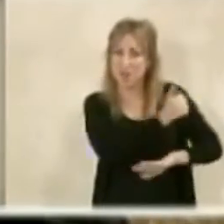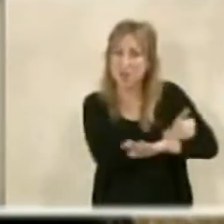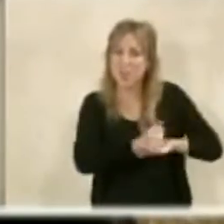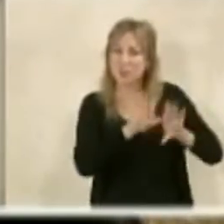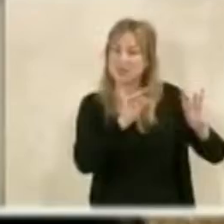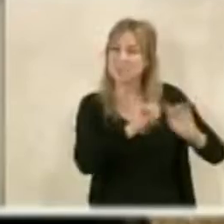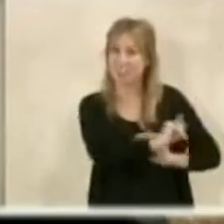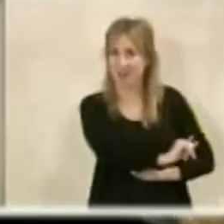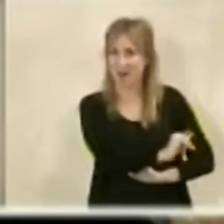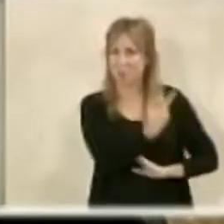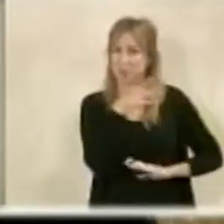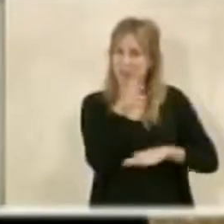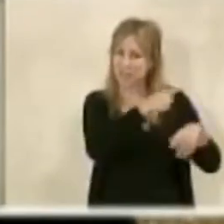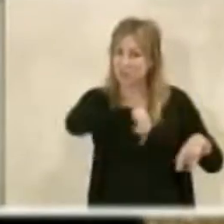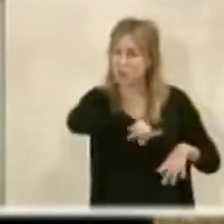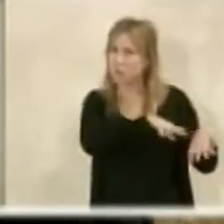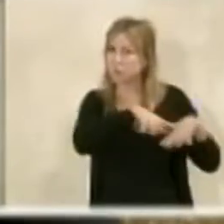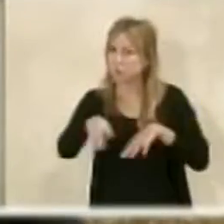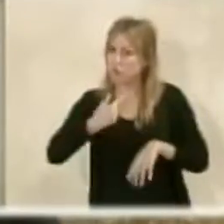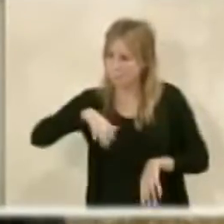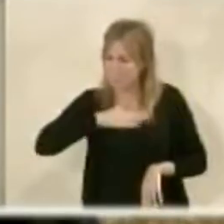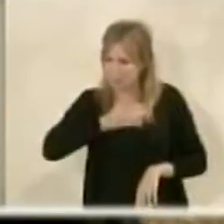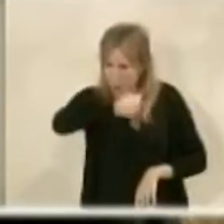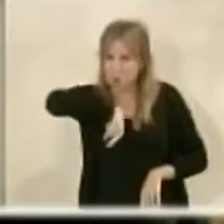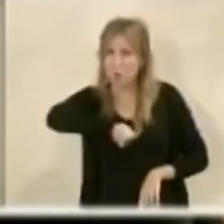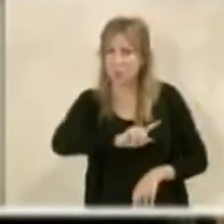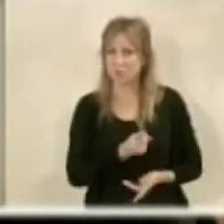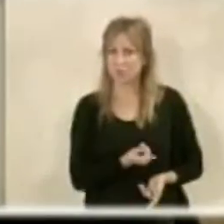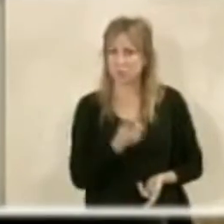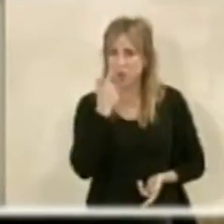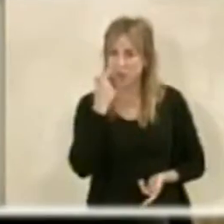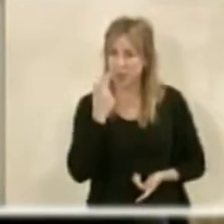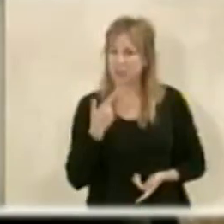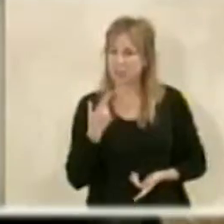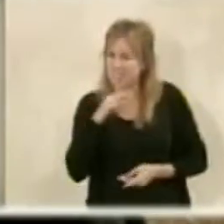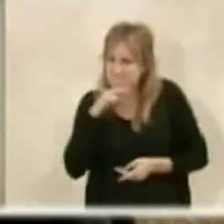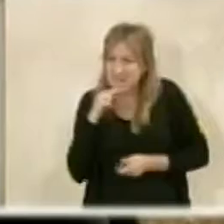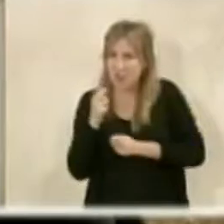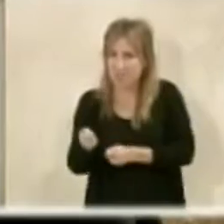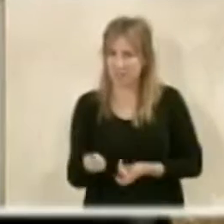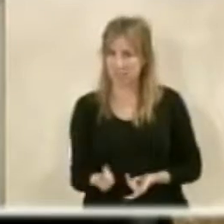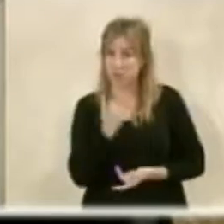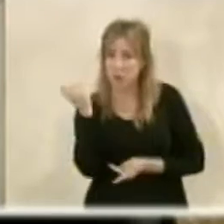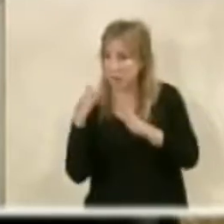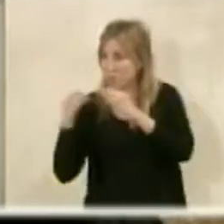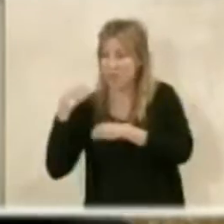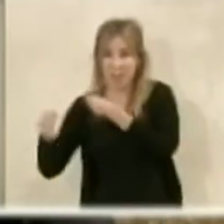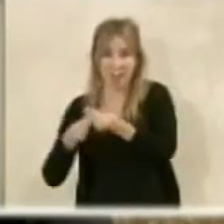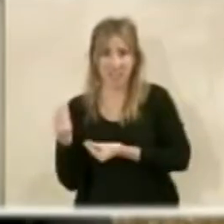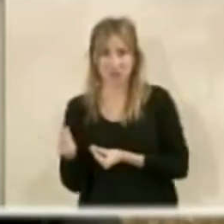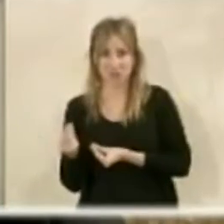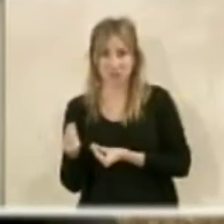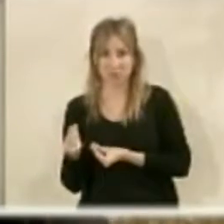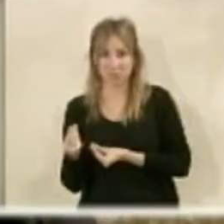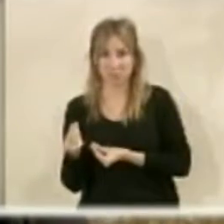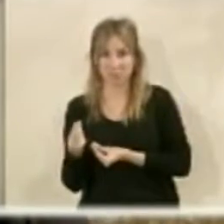patrimonio que es nuestro, un patrimonio que es de la ciudad, aunque los propietarios sean ellos, que hay que ponerlo en valor. Y eso es lo que ha hecho la Junta de Andalucía, ponerlo